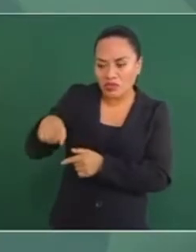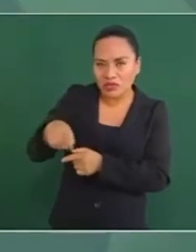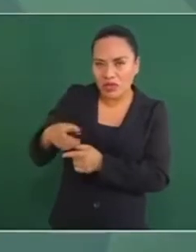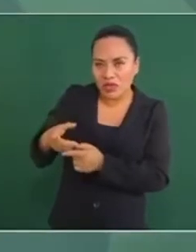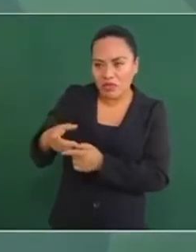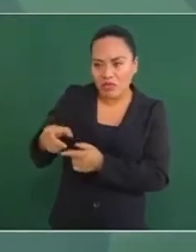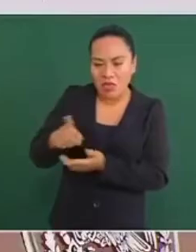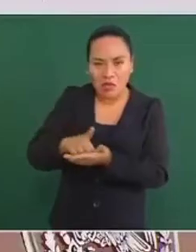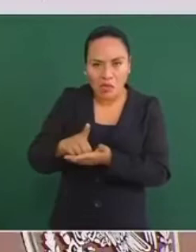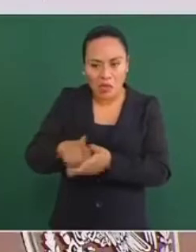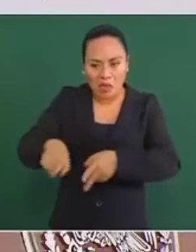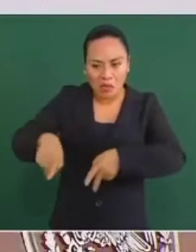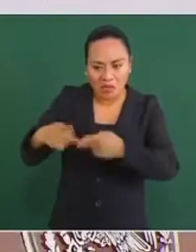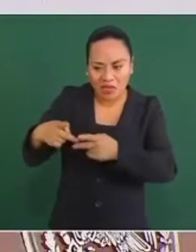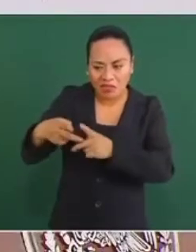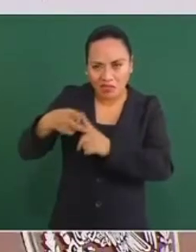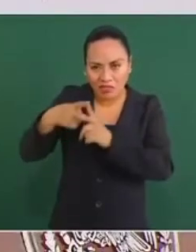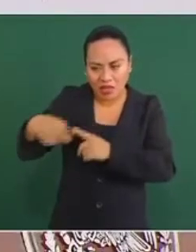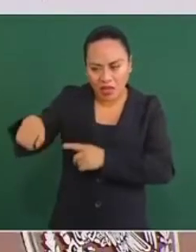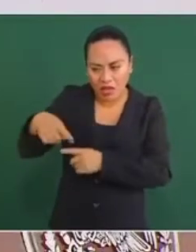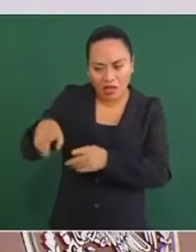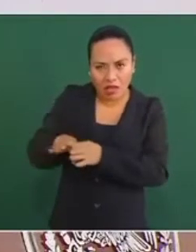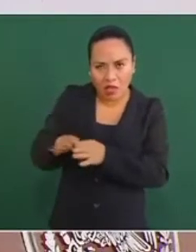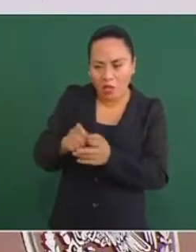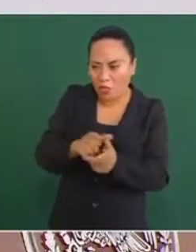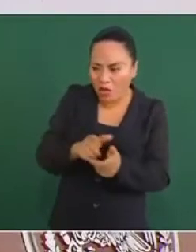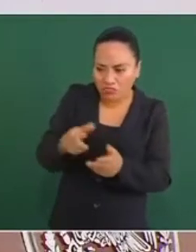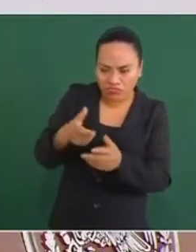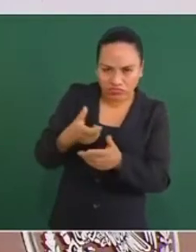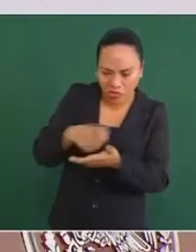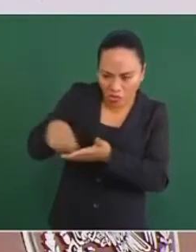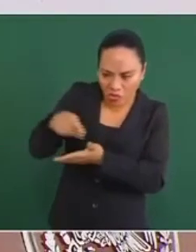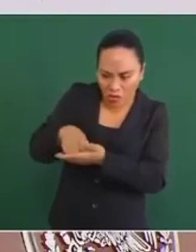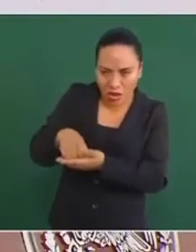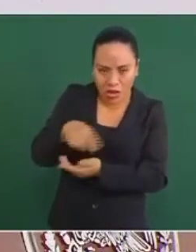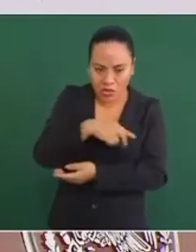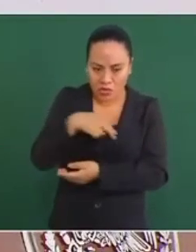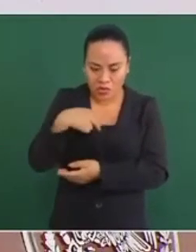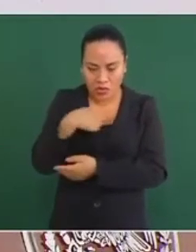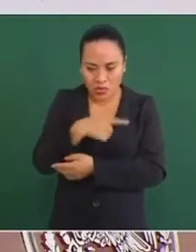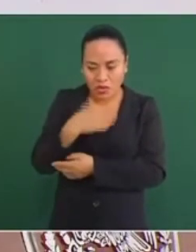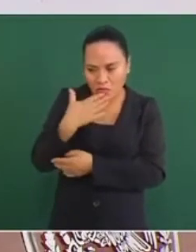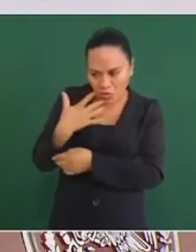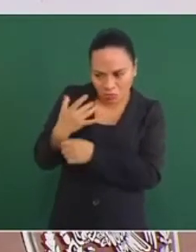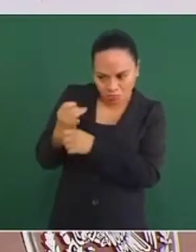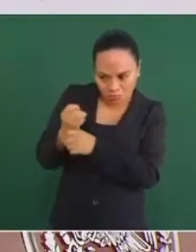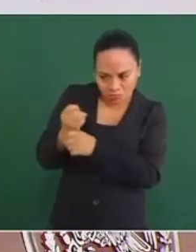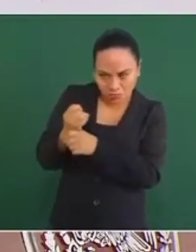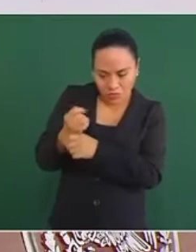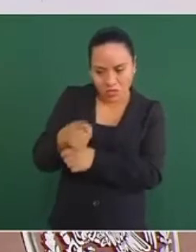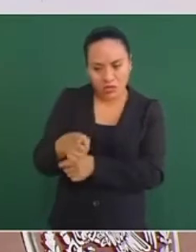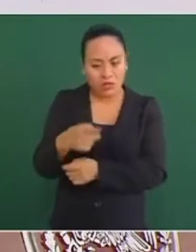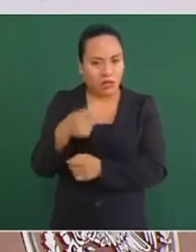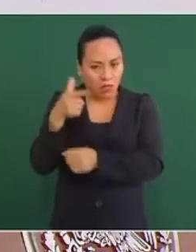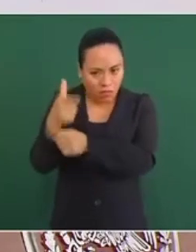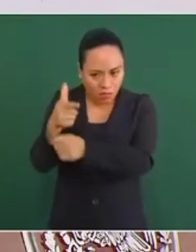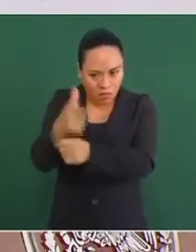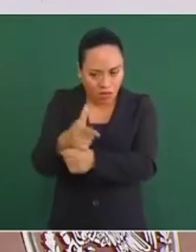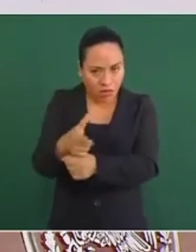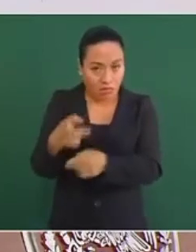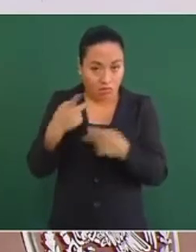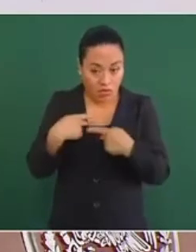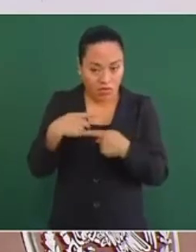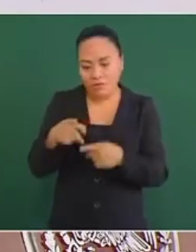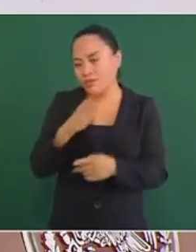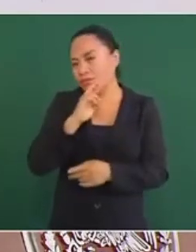afortunadamente nuestra contrainteligencia los ha detectado y los hemos dado de baja porque meterlos